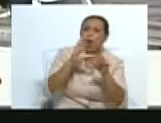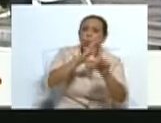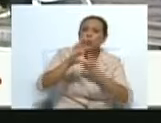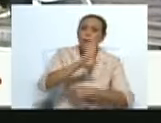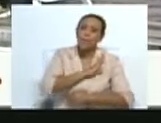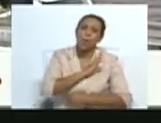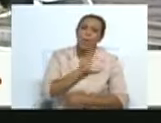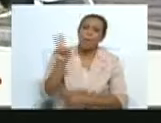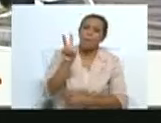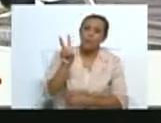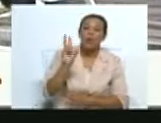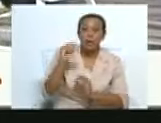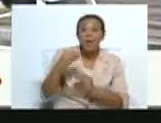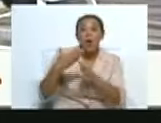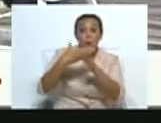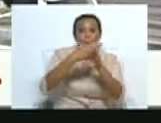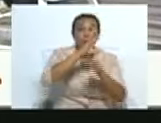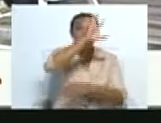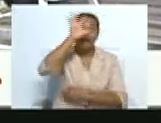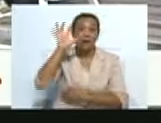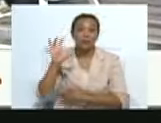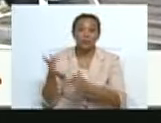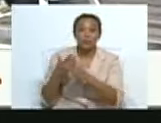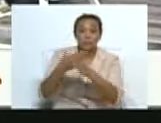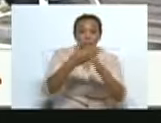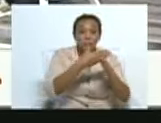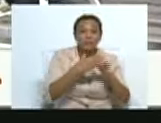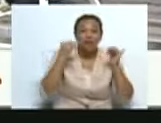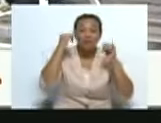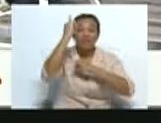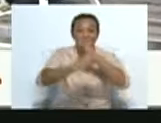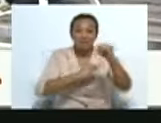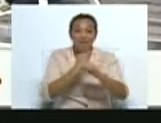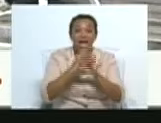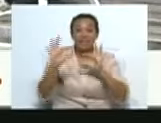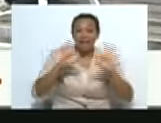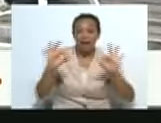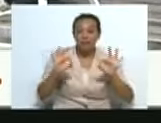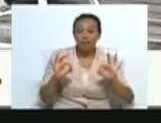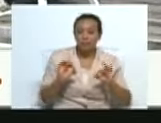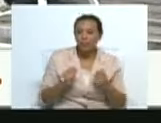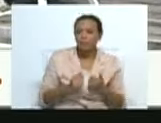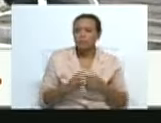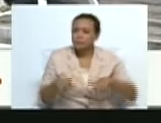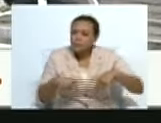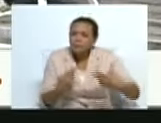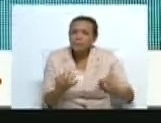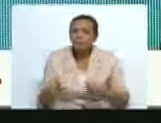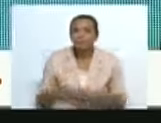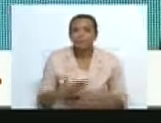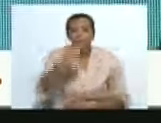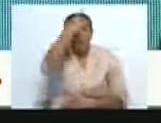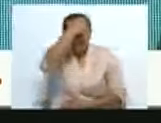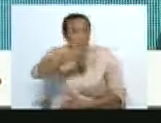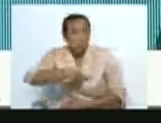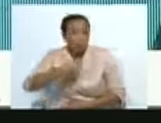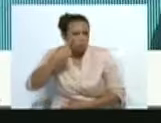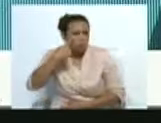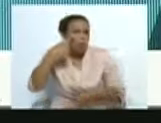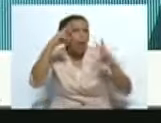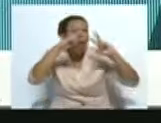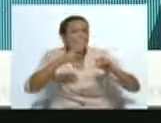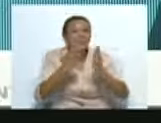cultura venezolana, pero también de compartir en este espacio maravilloso que ha sido el Festival Internacional de Teatro Progresista. Bueno, para mí como crítico,